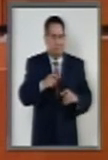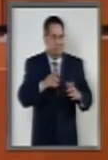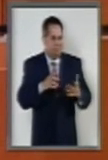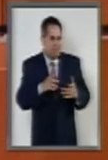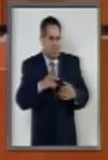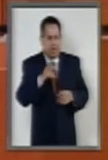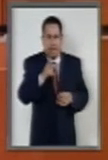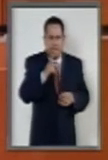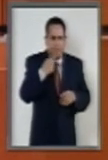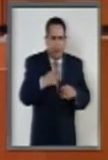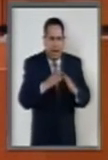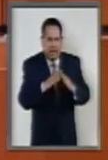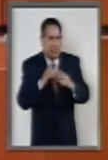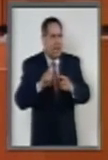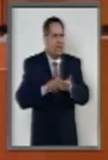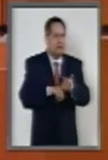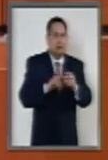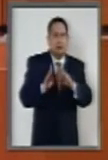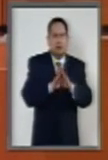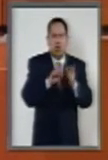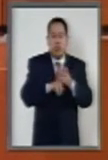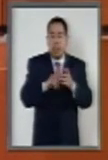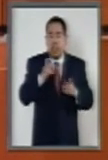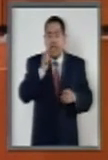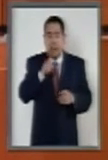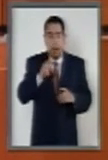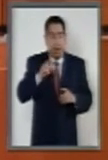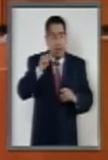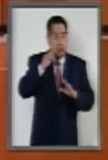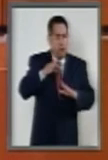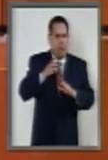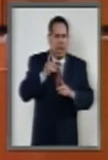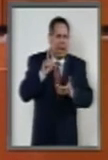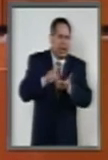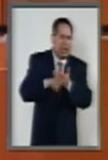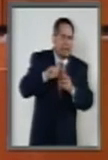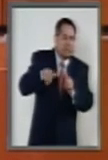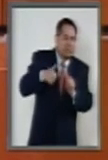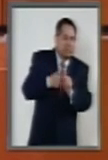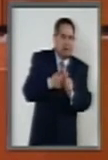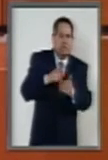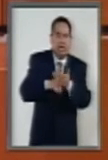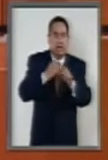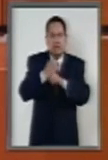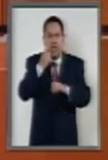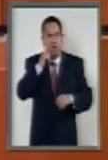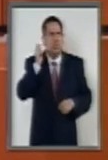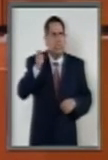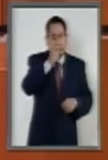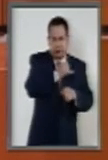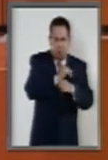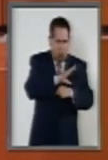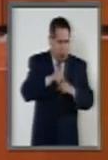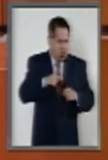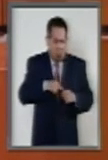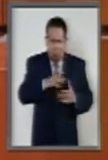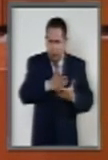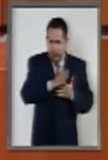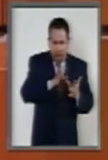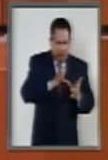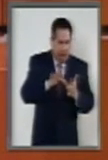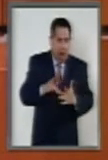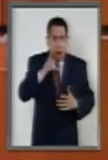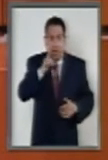así como de las unidades de inteligencia patrimonial de las entidades federativas. Para la investigación y